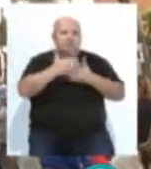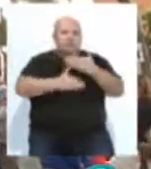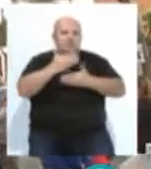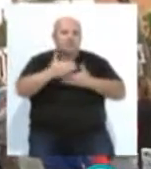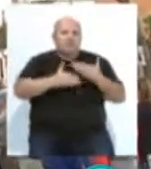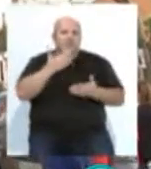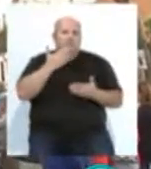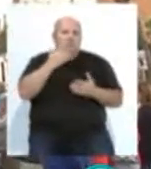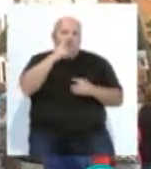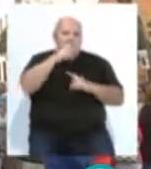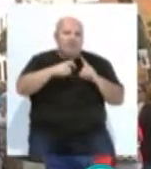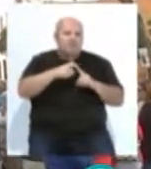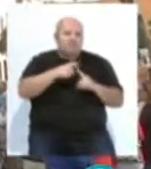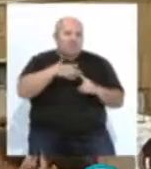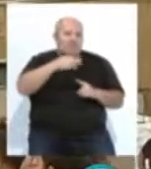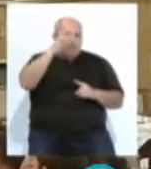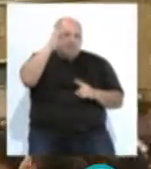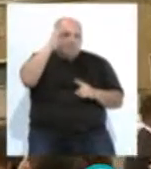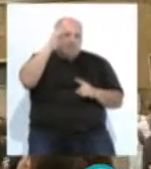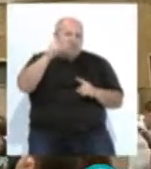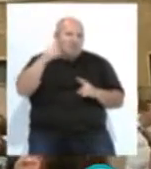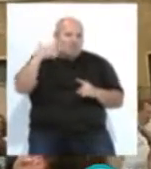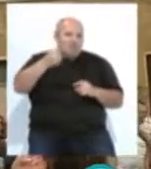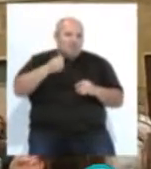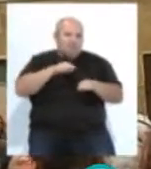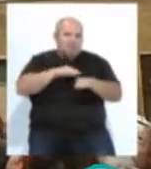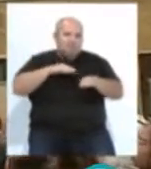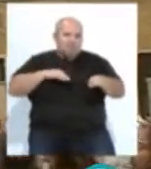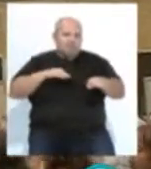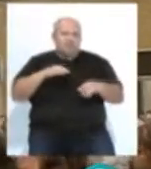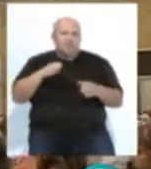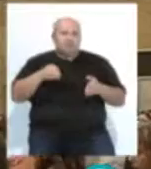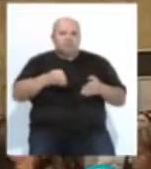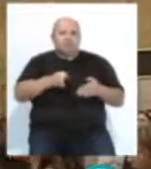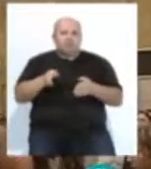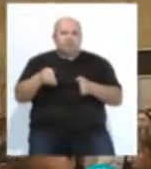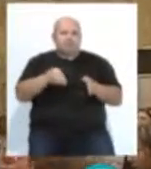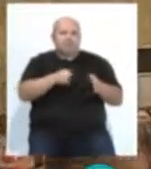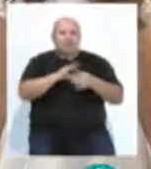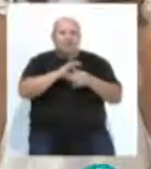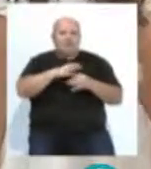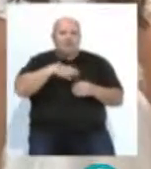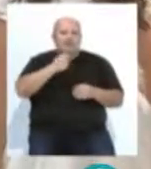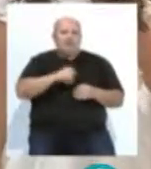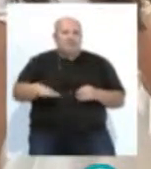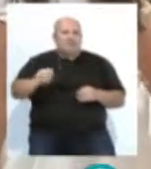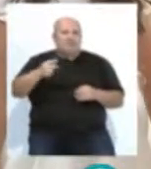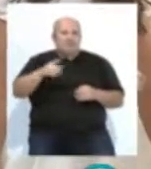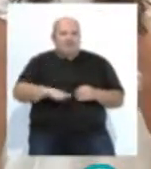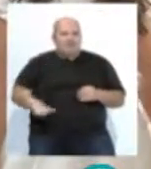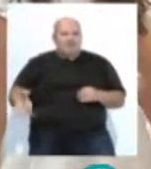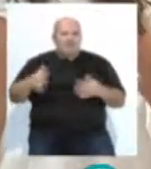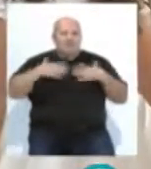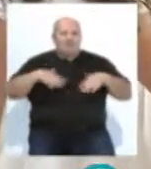acompañada, como cada año, por Domingo Sabio y San Juan Bosco. Un cortejo en donde participaron los niños más pequeños del